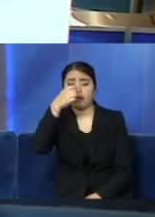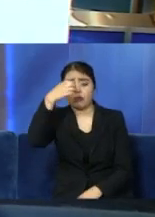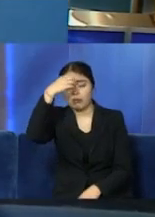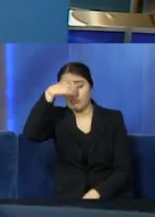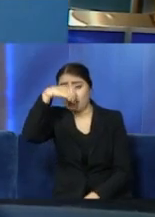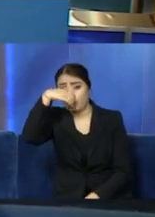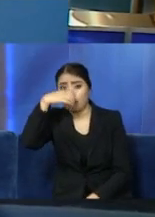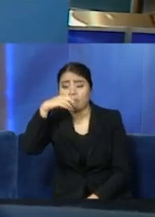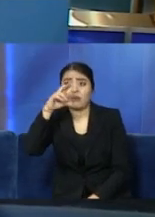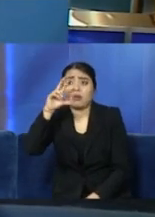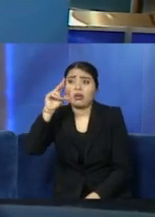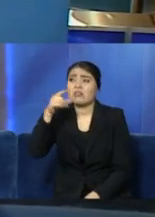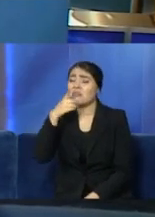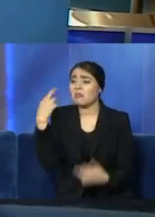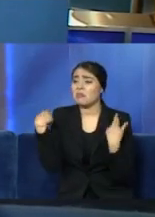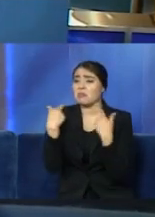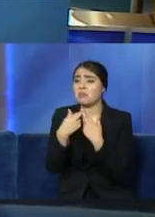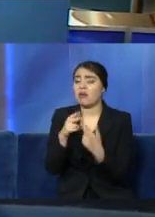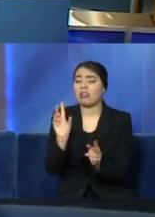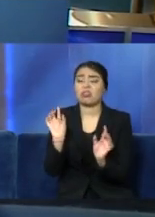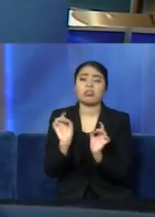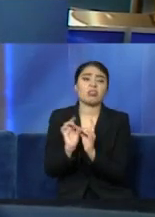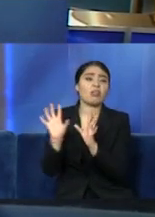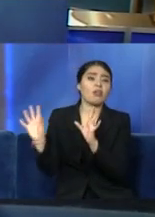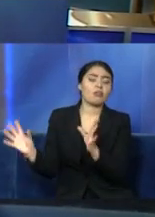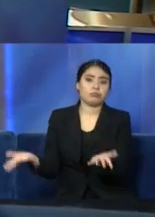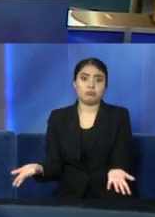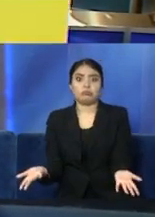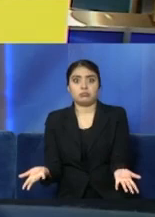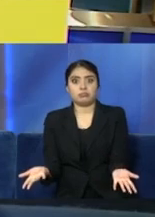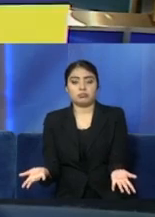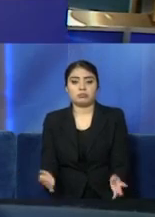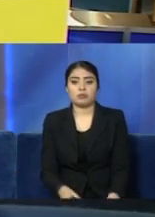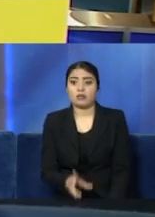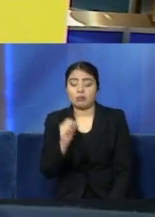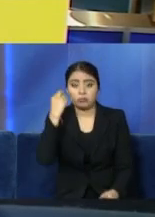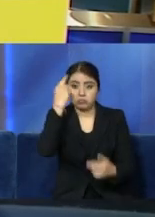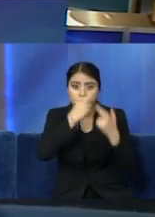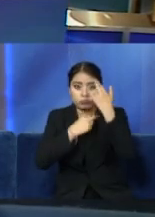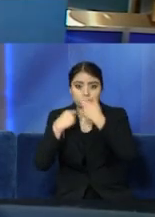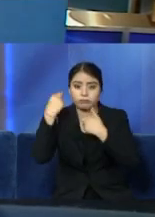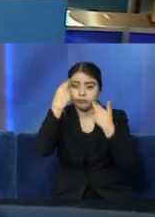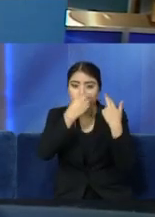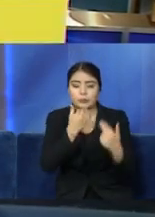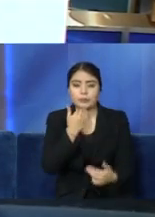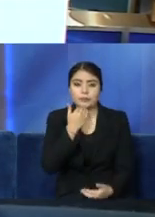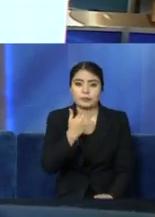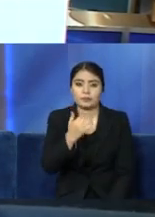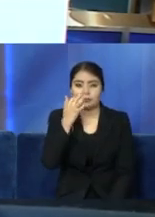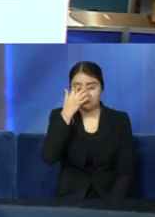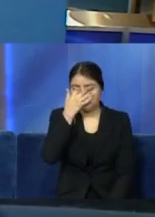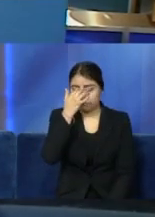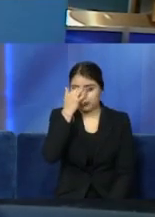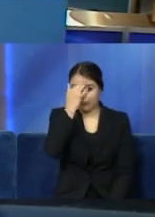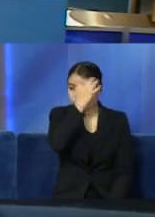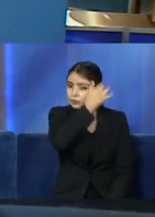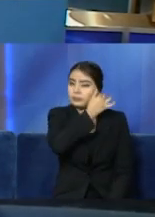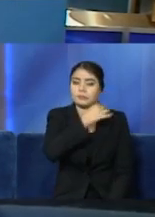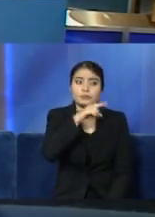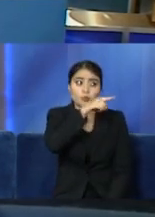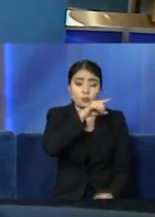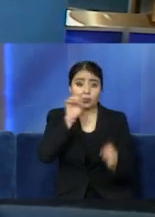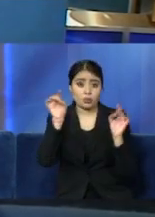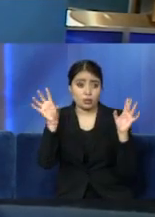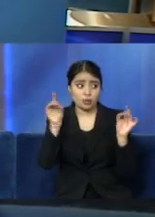acudir con el médico. Además, no están revisando y en negligencia de parte de la dirección. Dice Ángel, tú te quedarás en